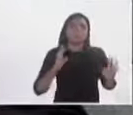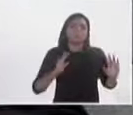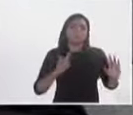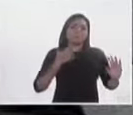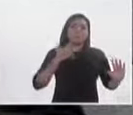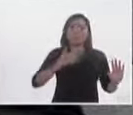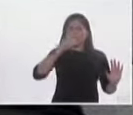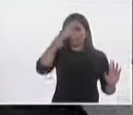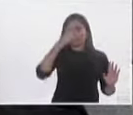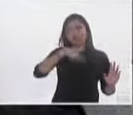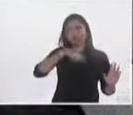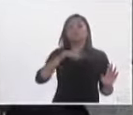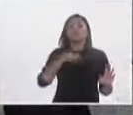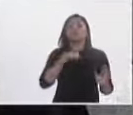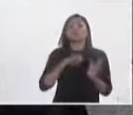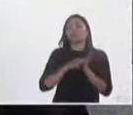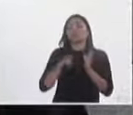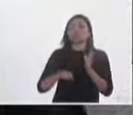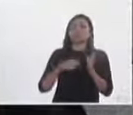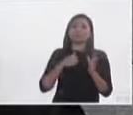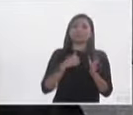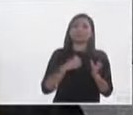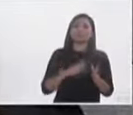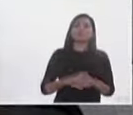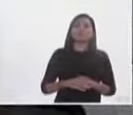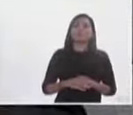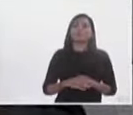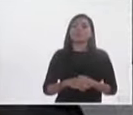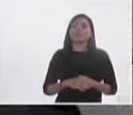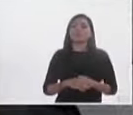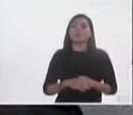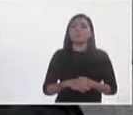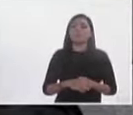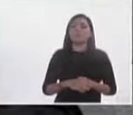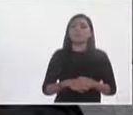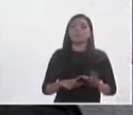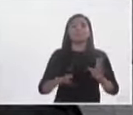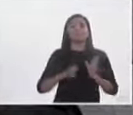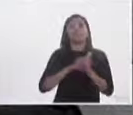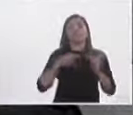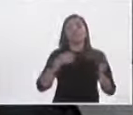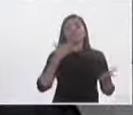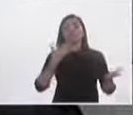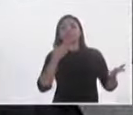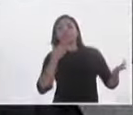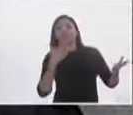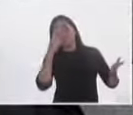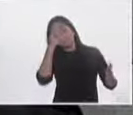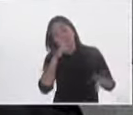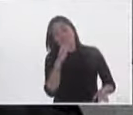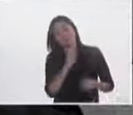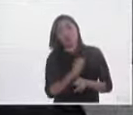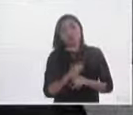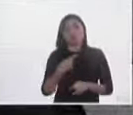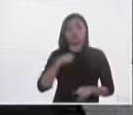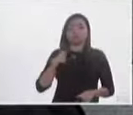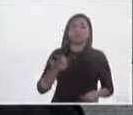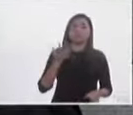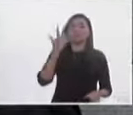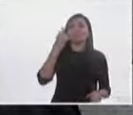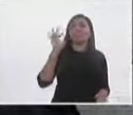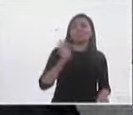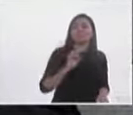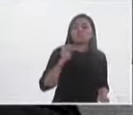efecto de que participen. Yo no le apostaría a seguir aumentando los umbrales para que los partidos políticos hoy sean de 5%